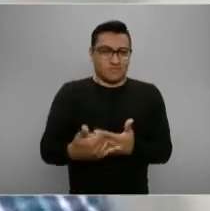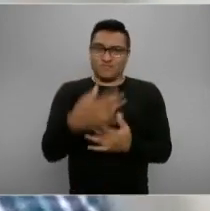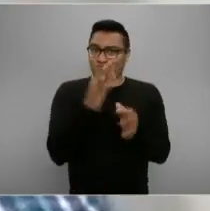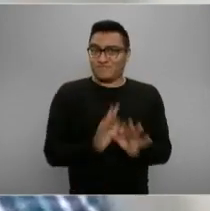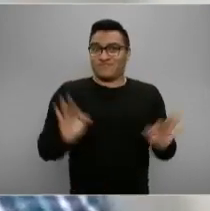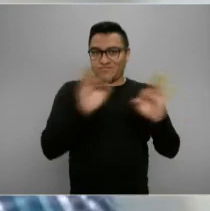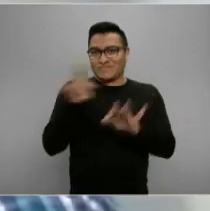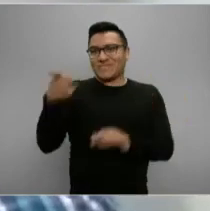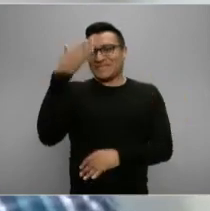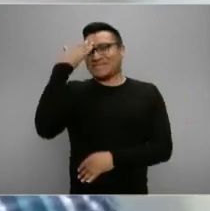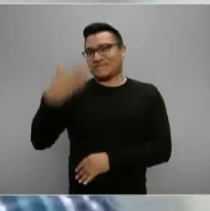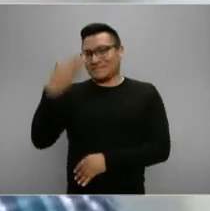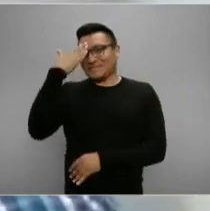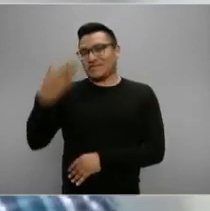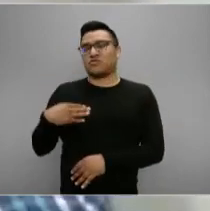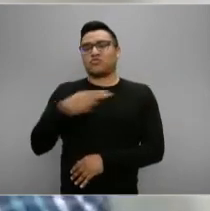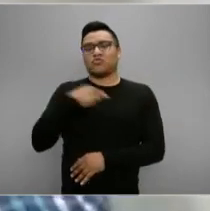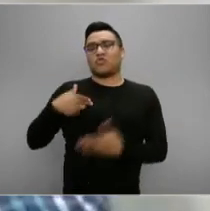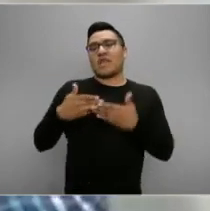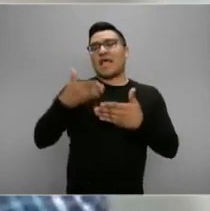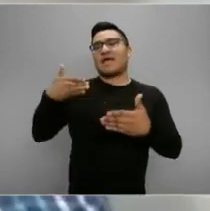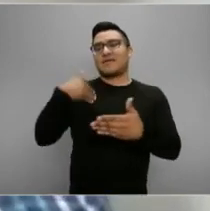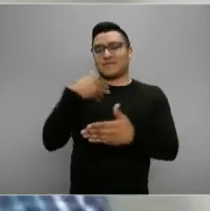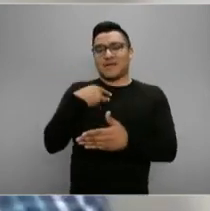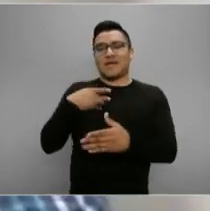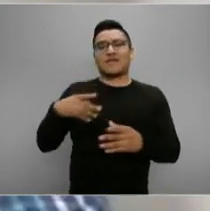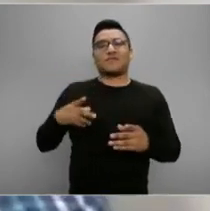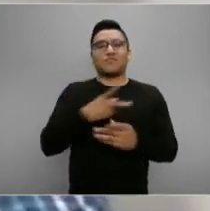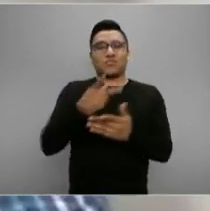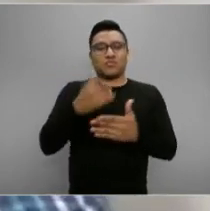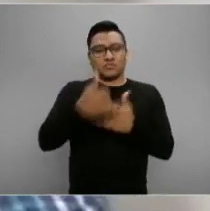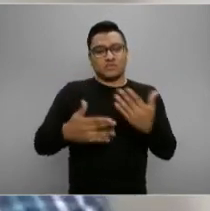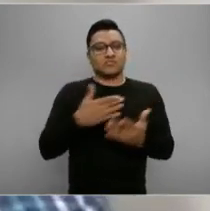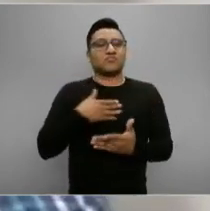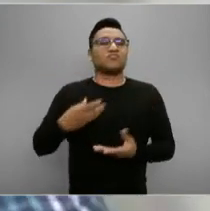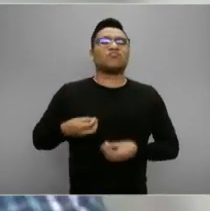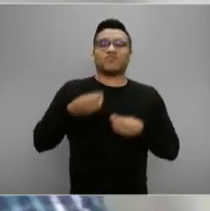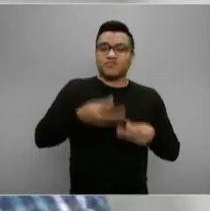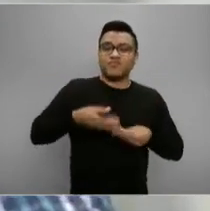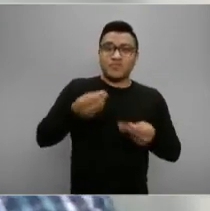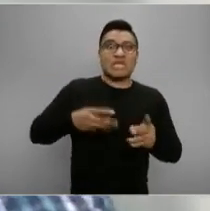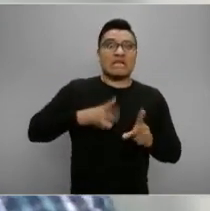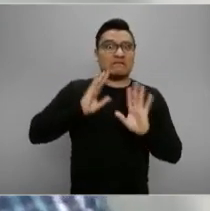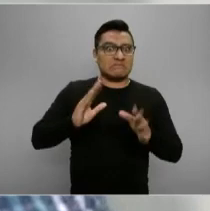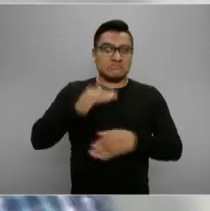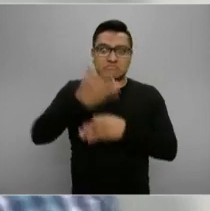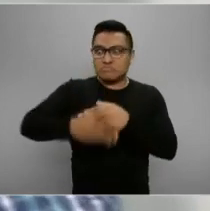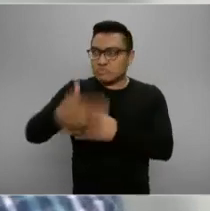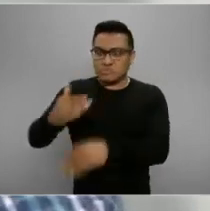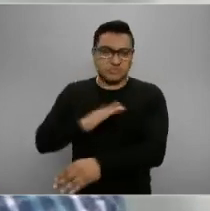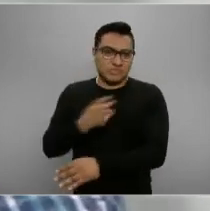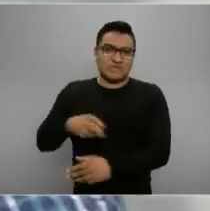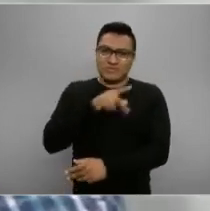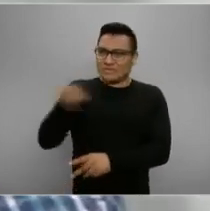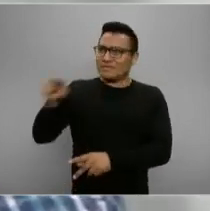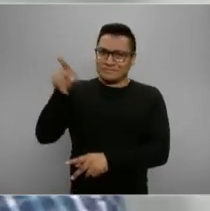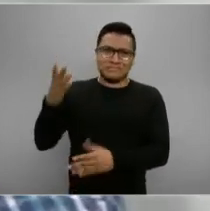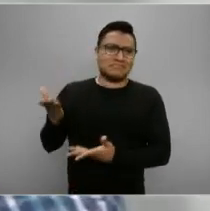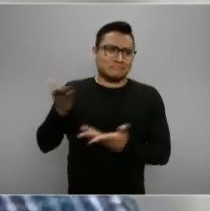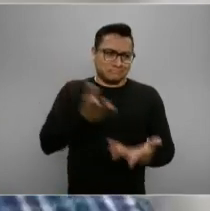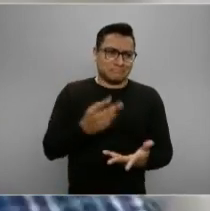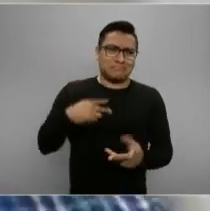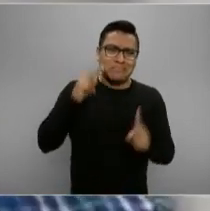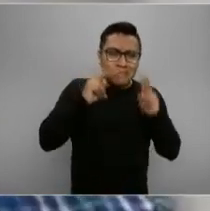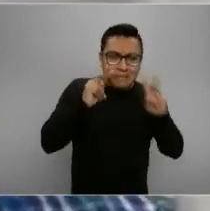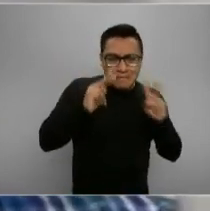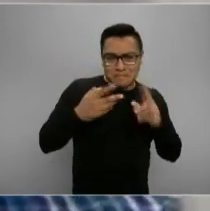ya estamos entregando proyectos en media de banderas, en muchas ciudades fronterizas. Ustedes ir a atestiguar el diseño de estos espacios